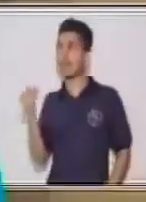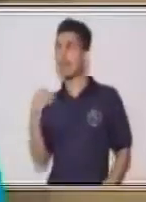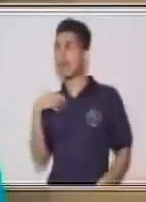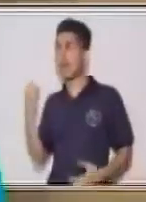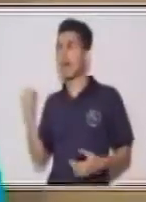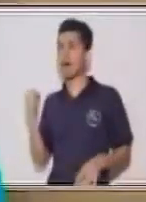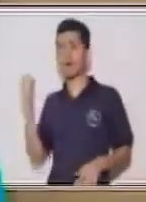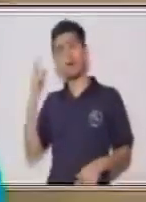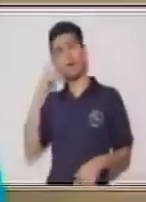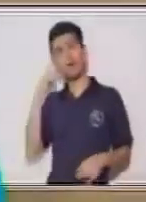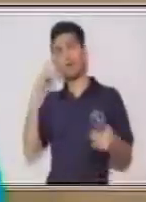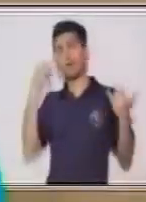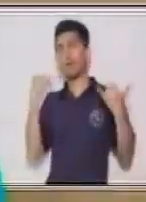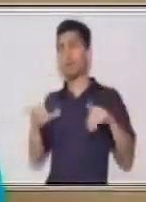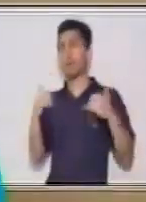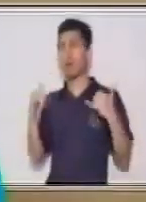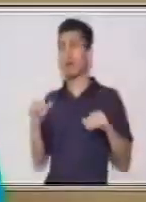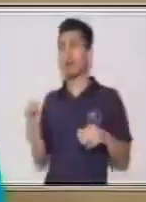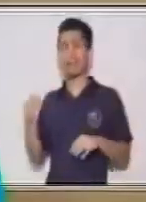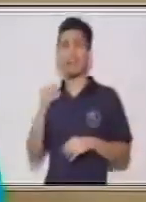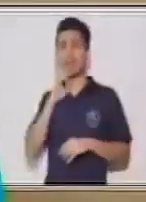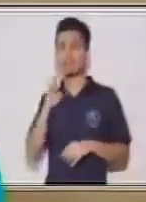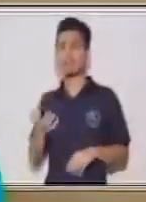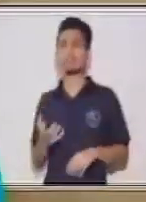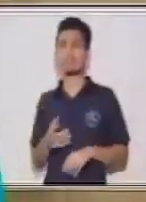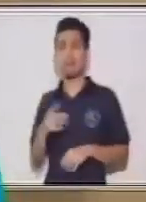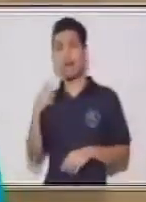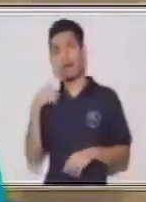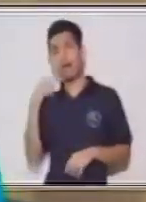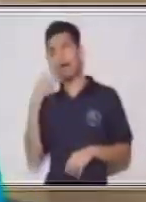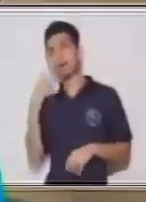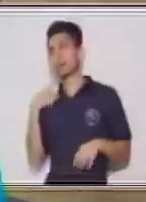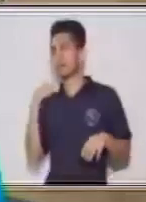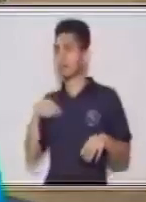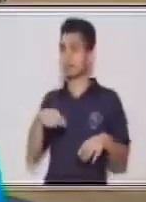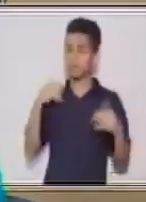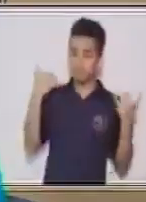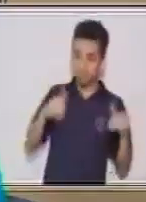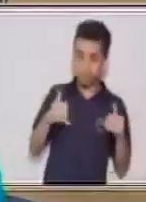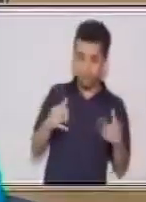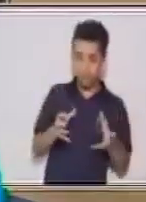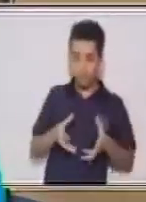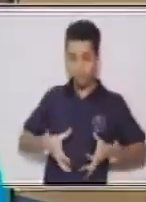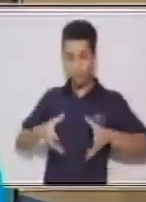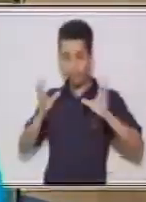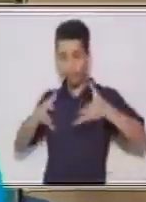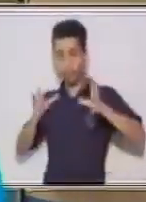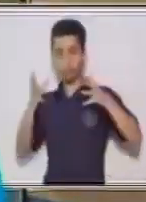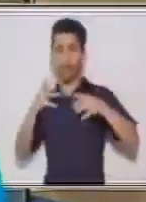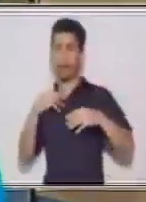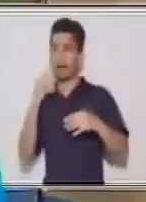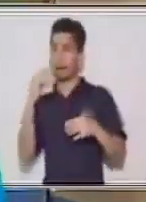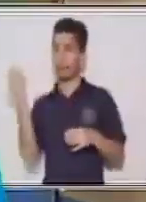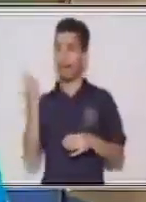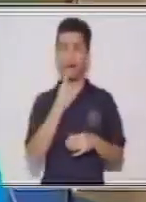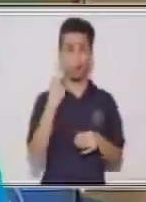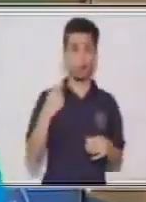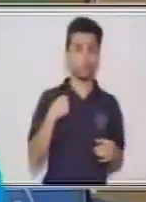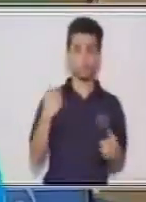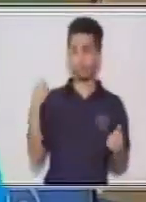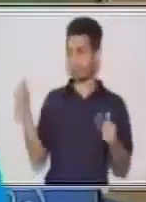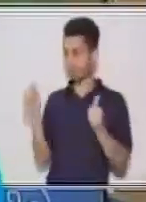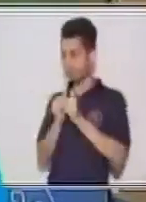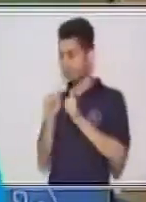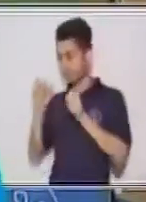viene a la mente ese momento en el que estás jugando pelota, ya sea con tus hermanos o con las personas que tienes a tu alrededor.